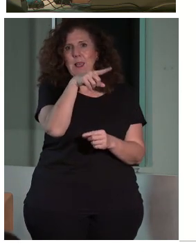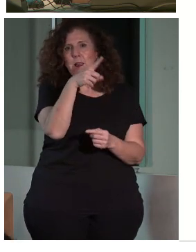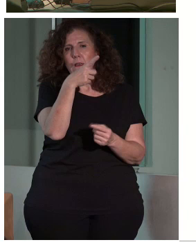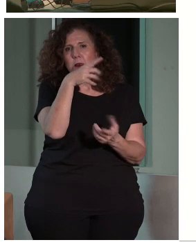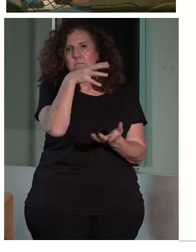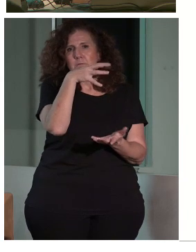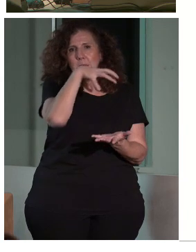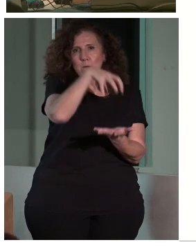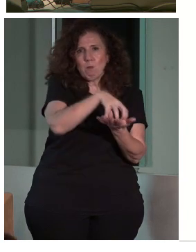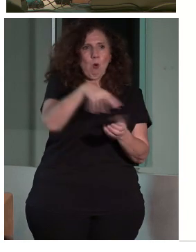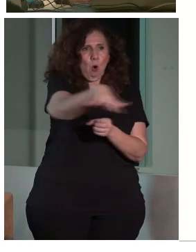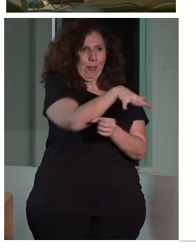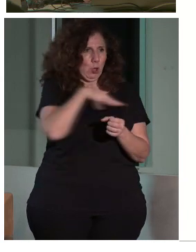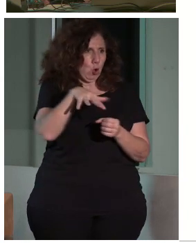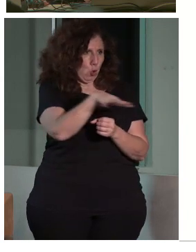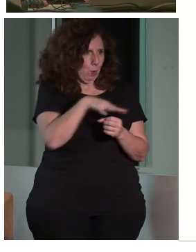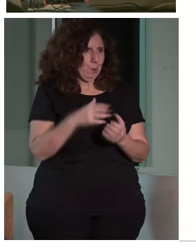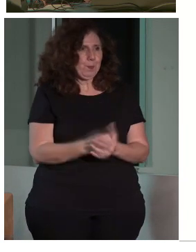de ese entorno. ¿De acuerdo?